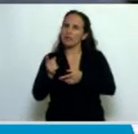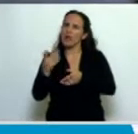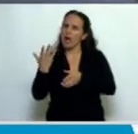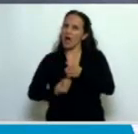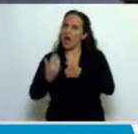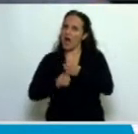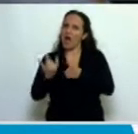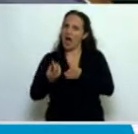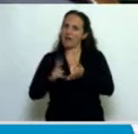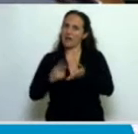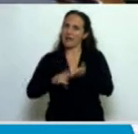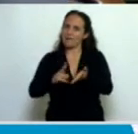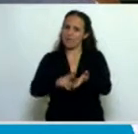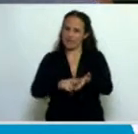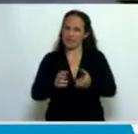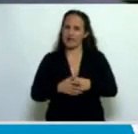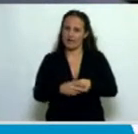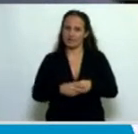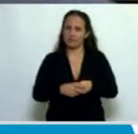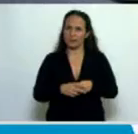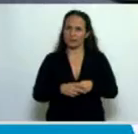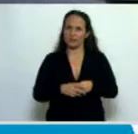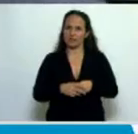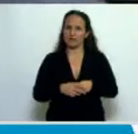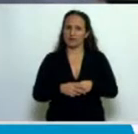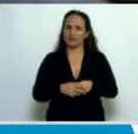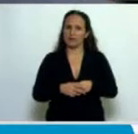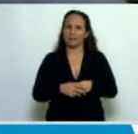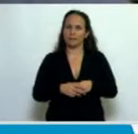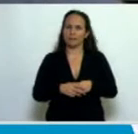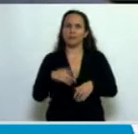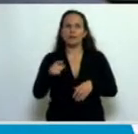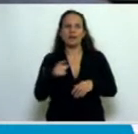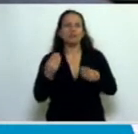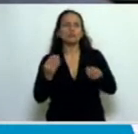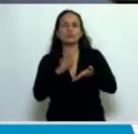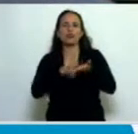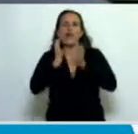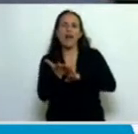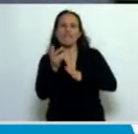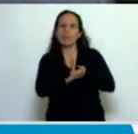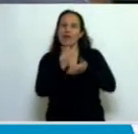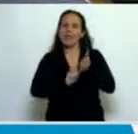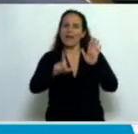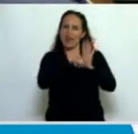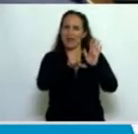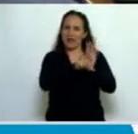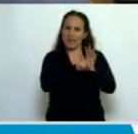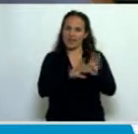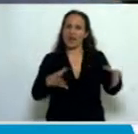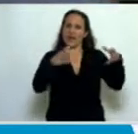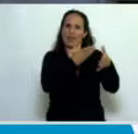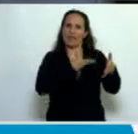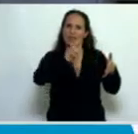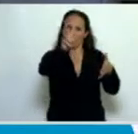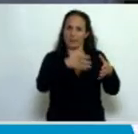habituales en la práctica, en la manera de legislar impulsada por el oficialismo en